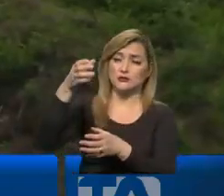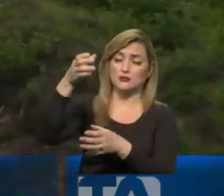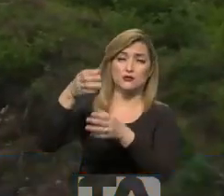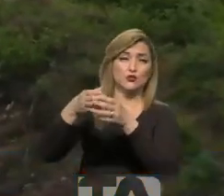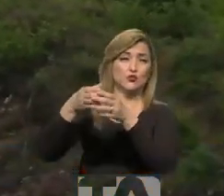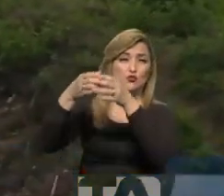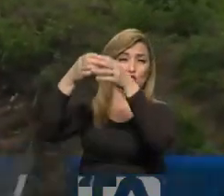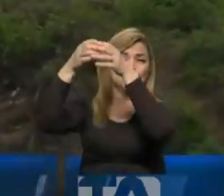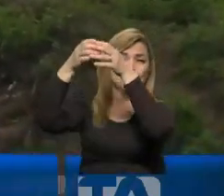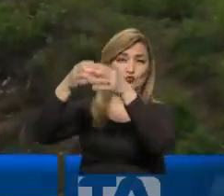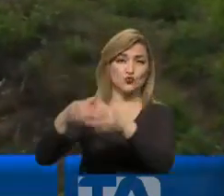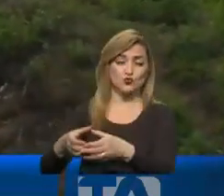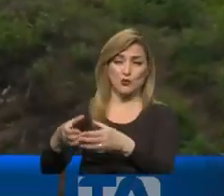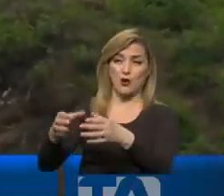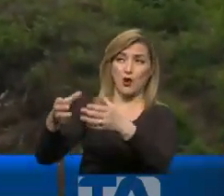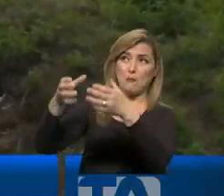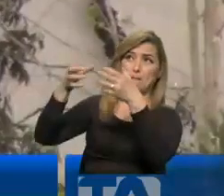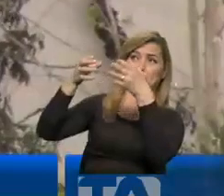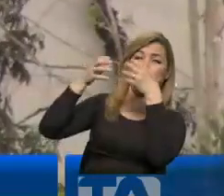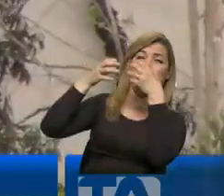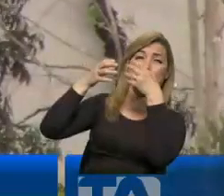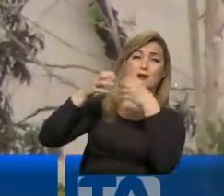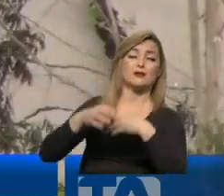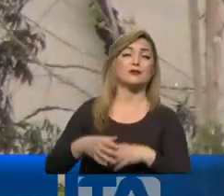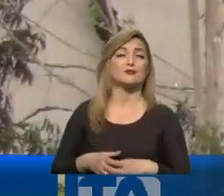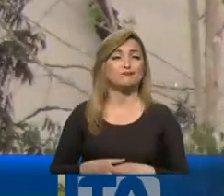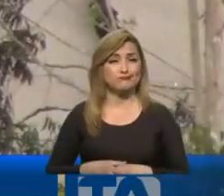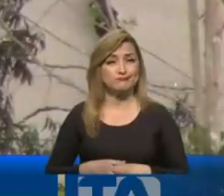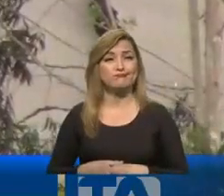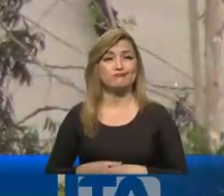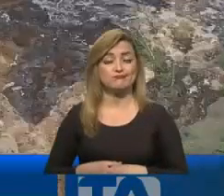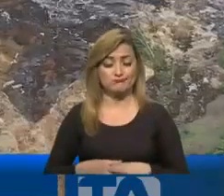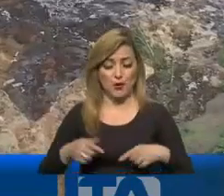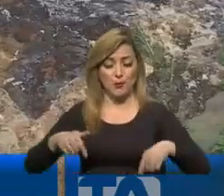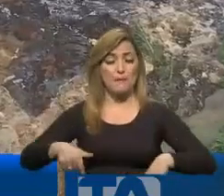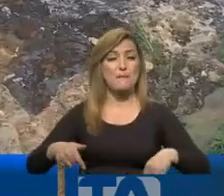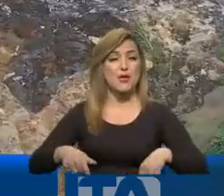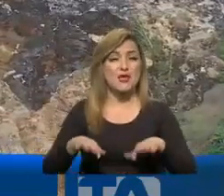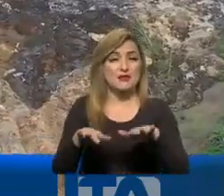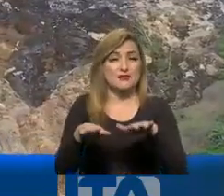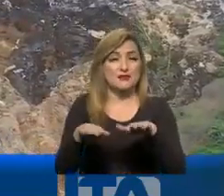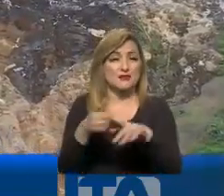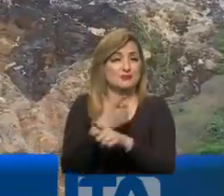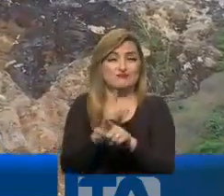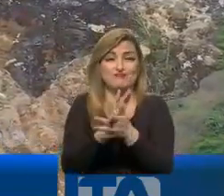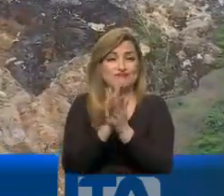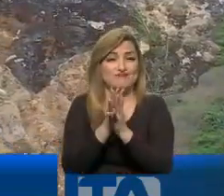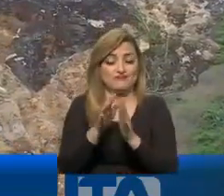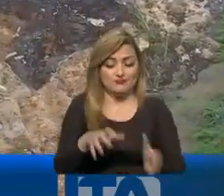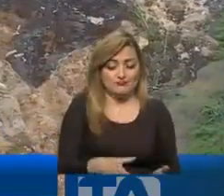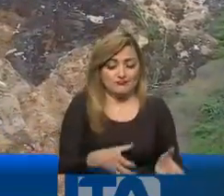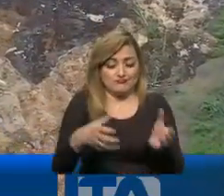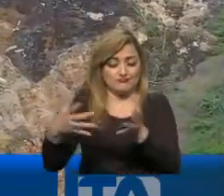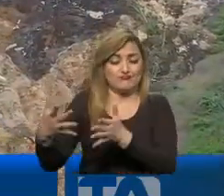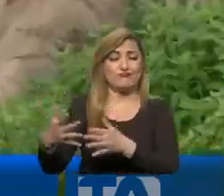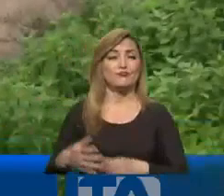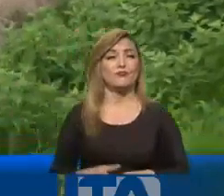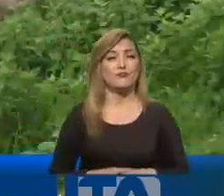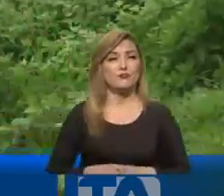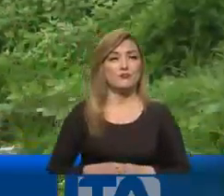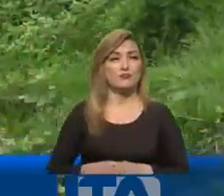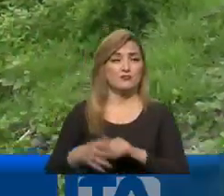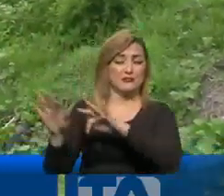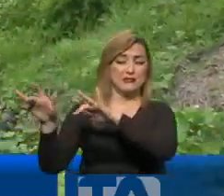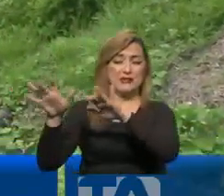cemento armado y piedra entonces él estaba afectada a las dos piernas. El deslizamiento cubrió una extensión de unos dos kilómetros